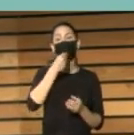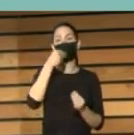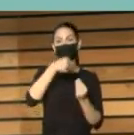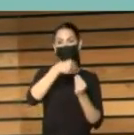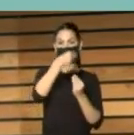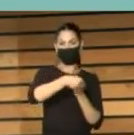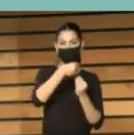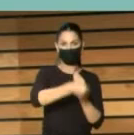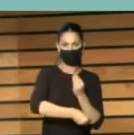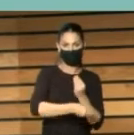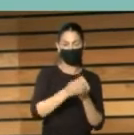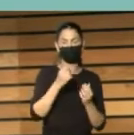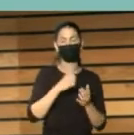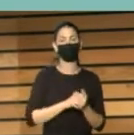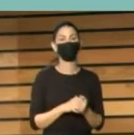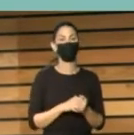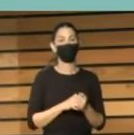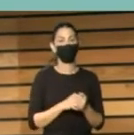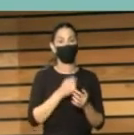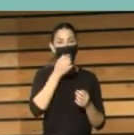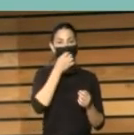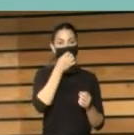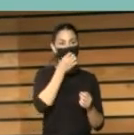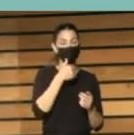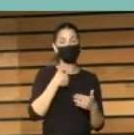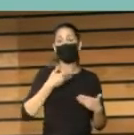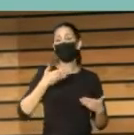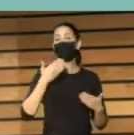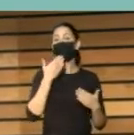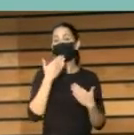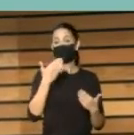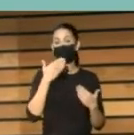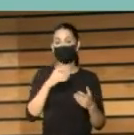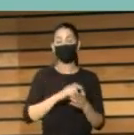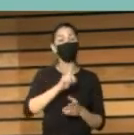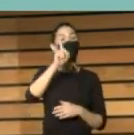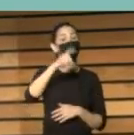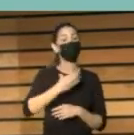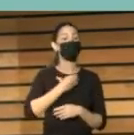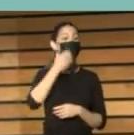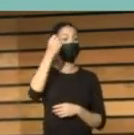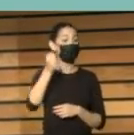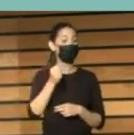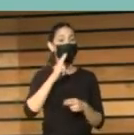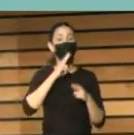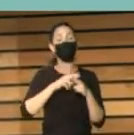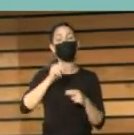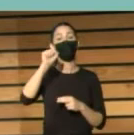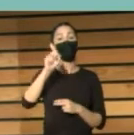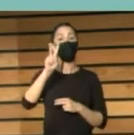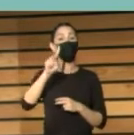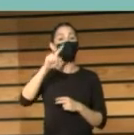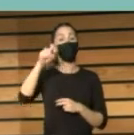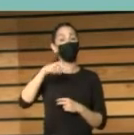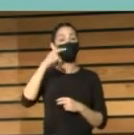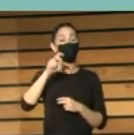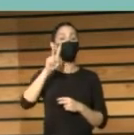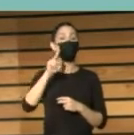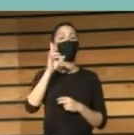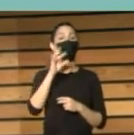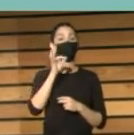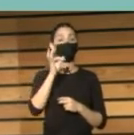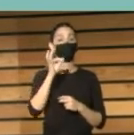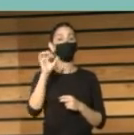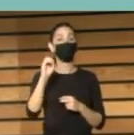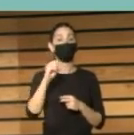en mi nombre, pero también en el nombre de nuestro alcalde Augusto Hidalgo, que me pide que le traslade sus deseos de que